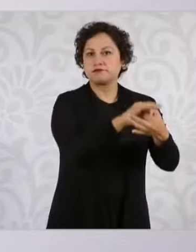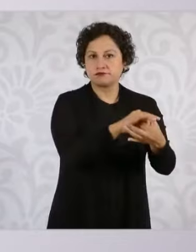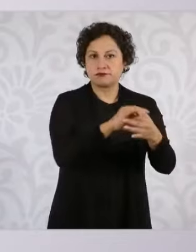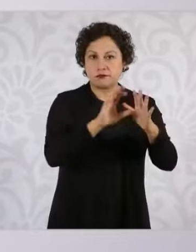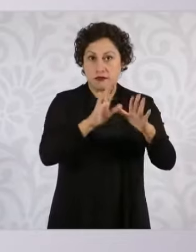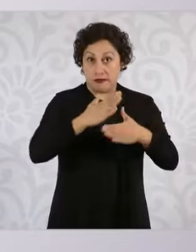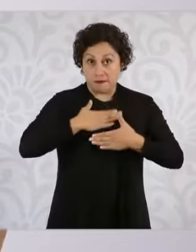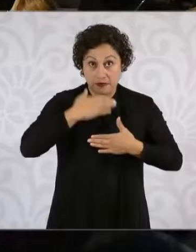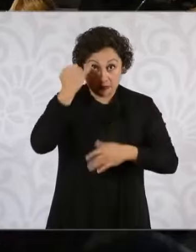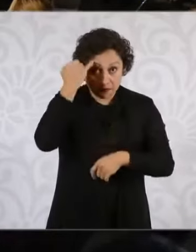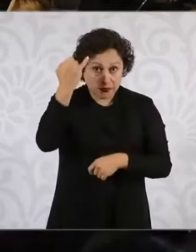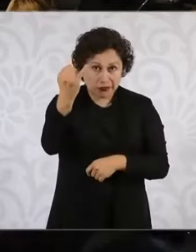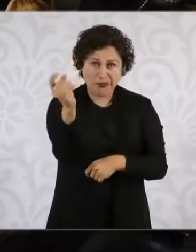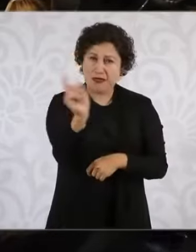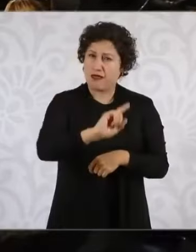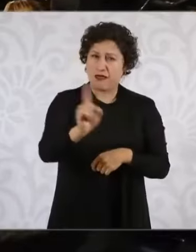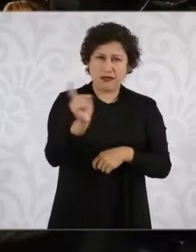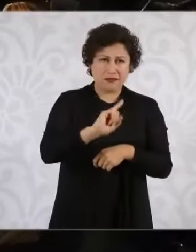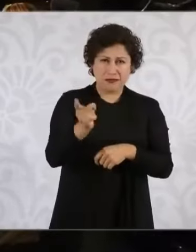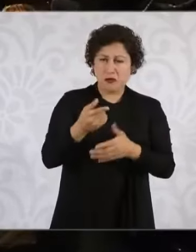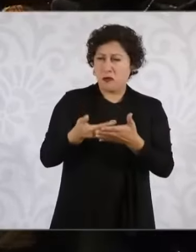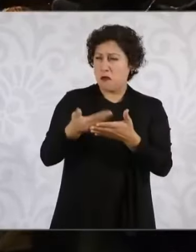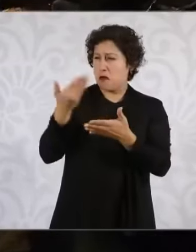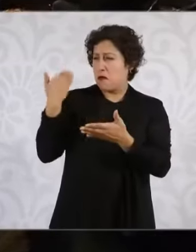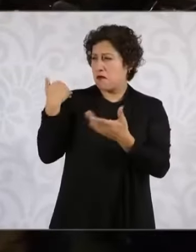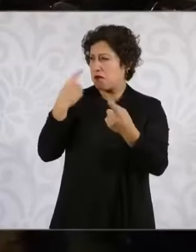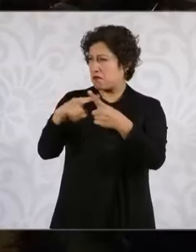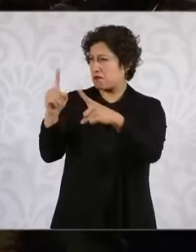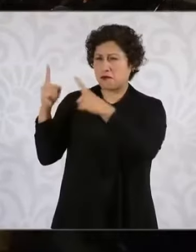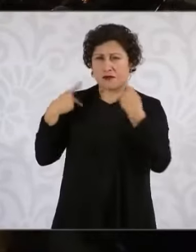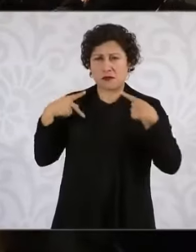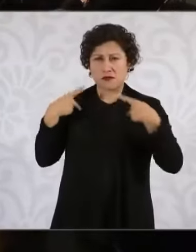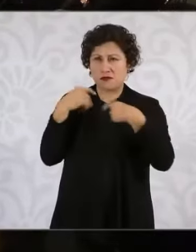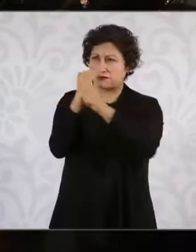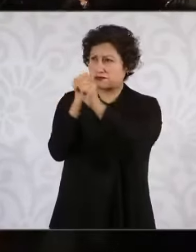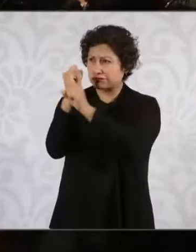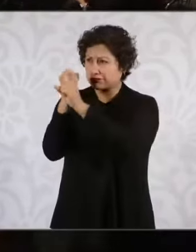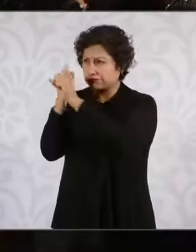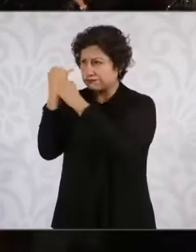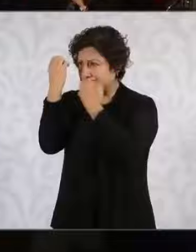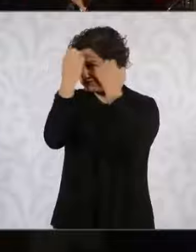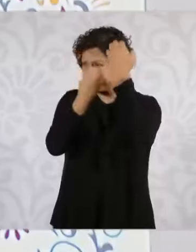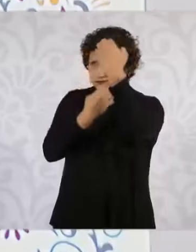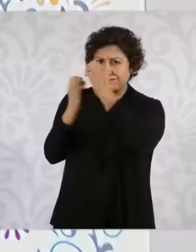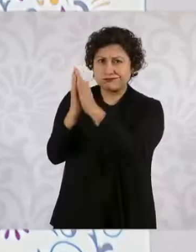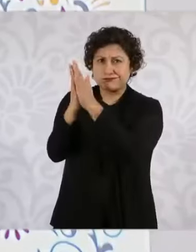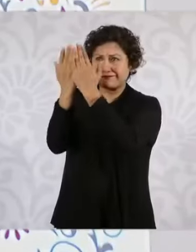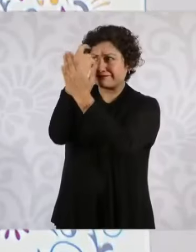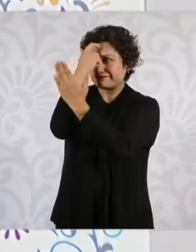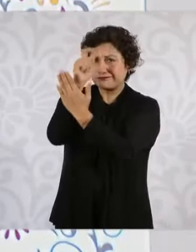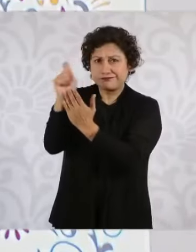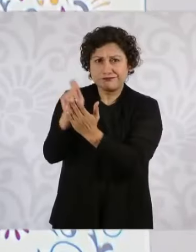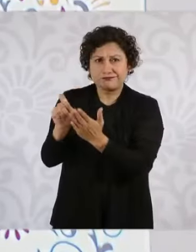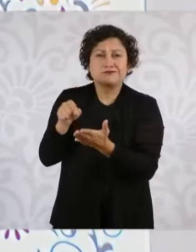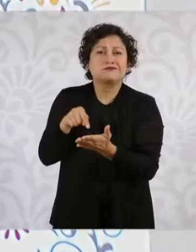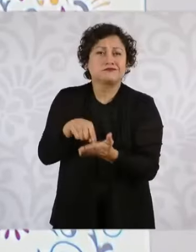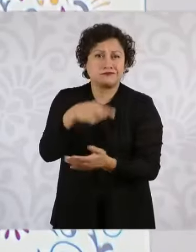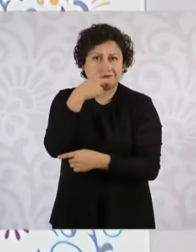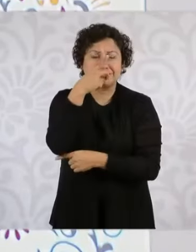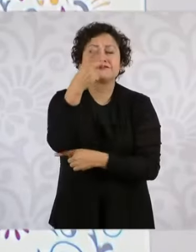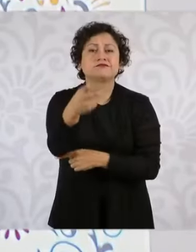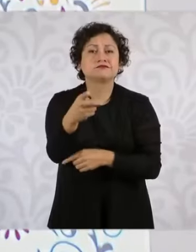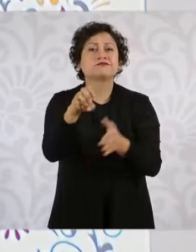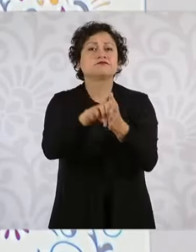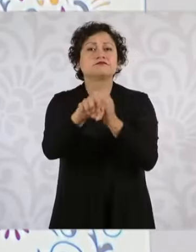en todos los análisis que hacen relacionados con el involucramiento de una joven o un joven a un